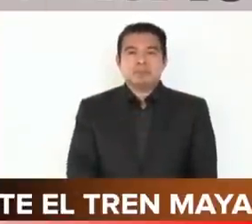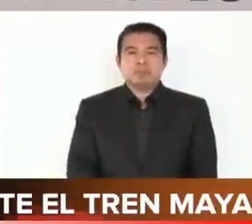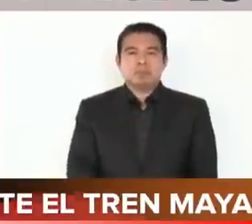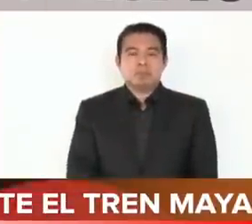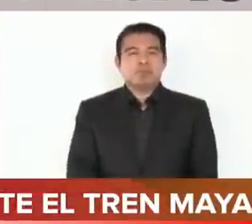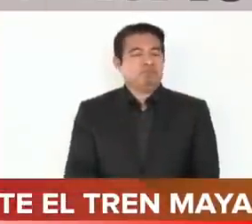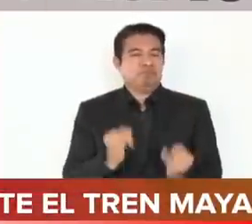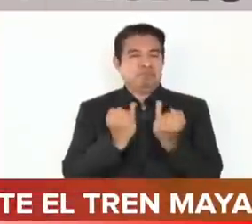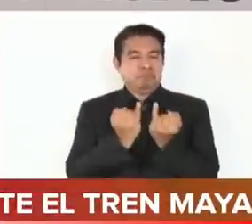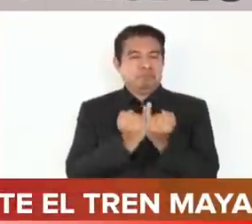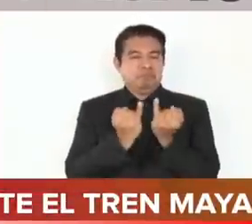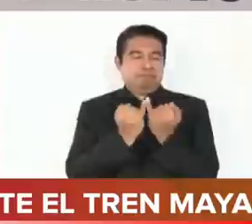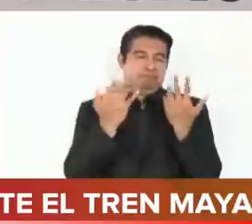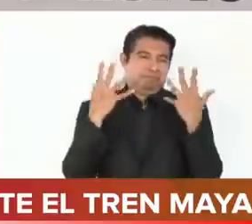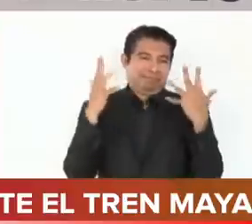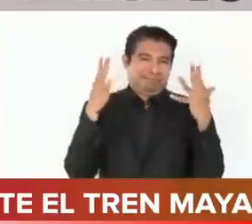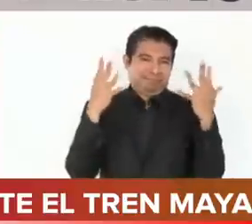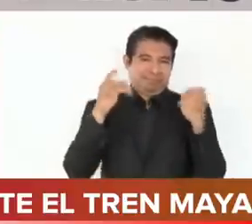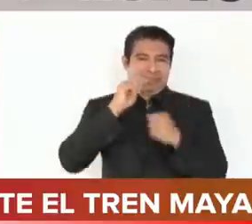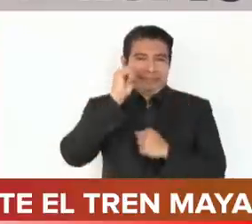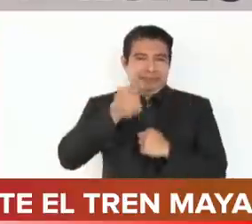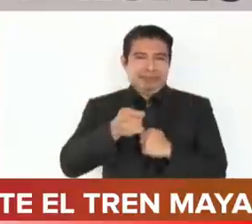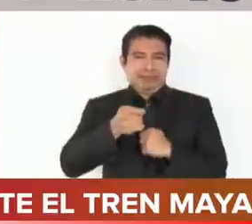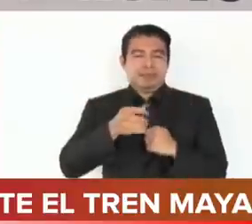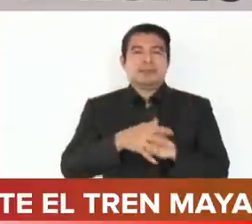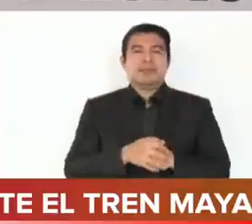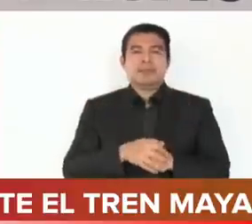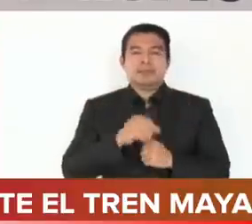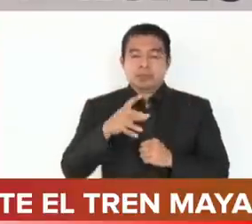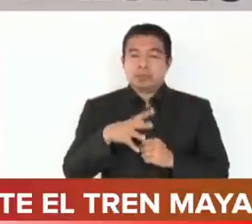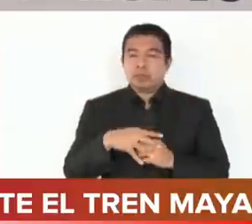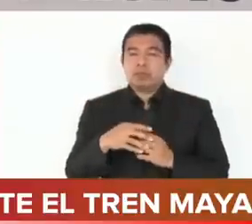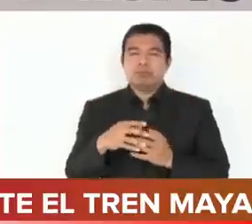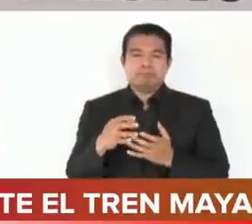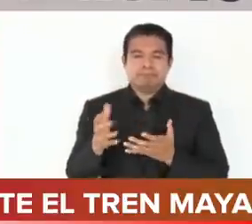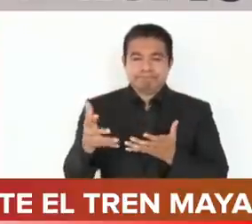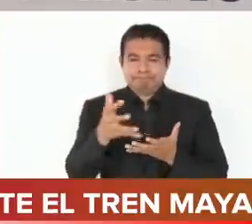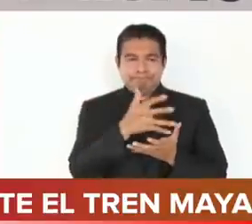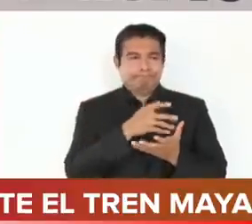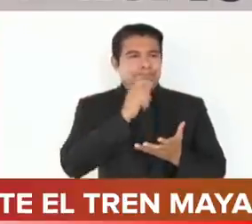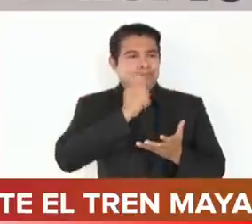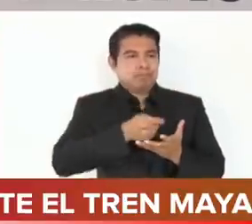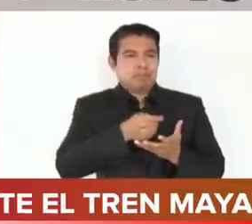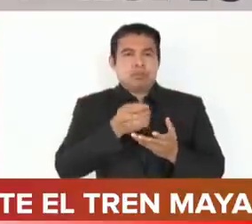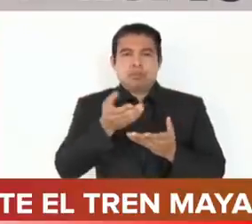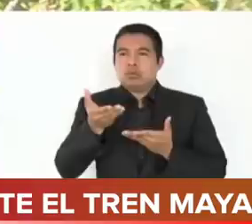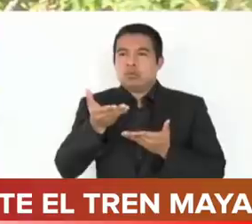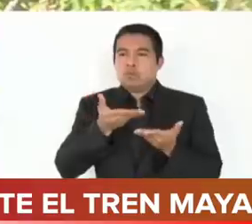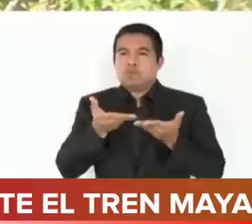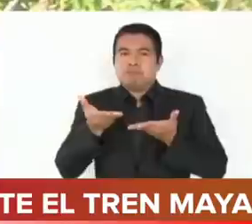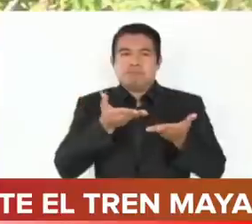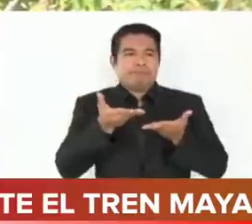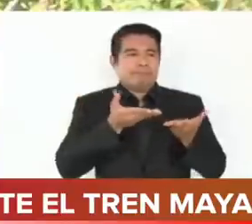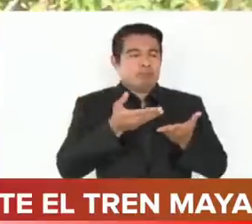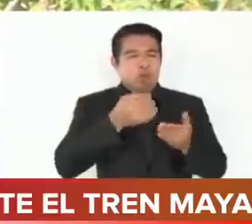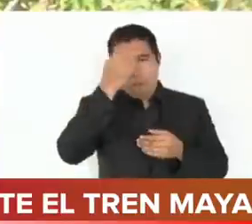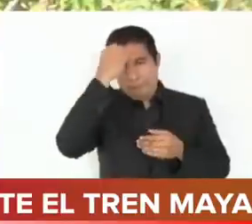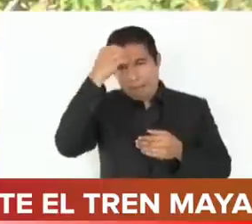haya recogido el planteamiento, la opinión, de que